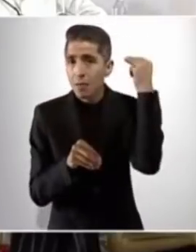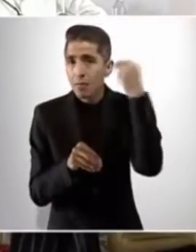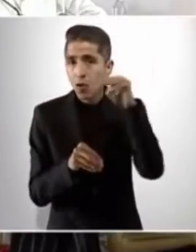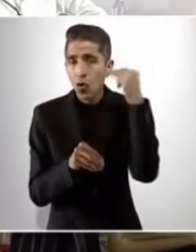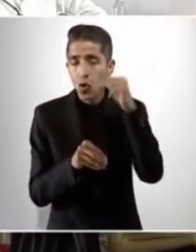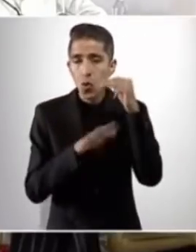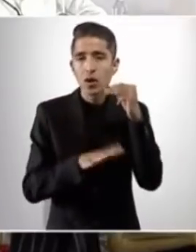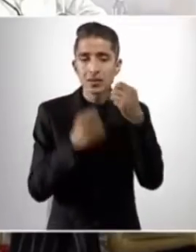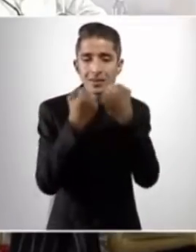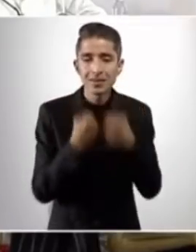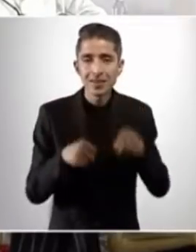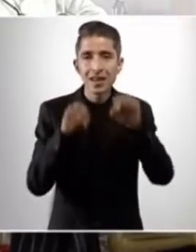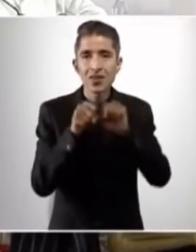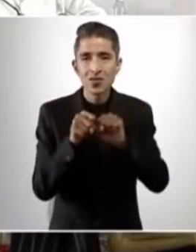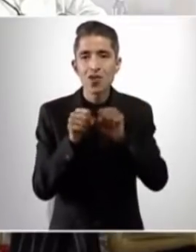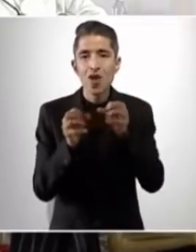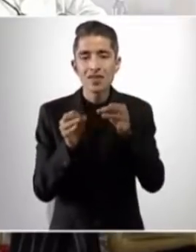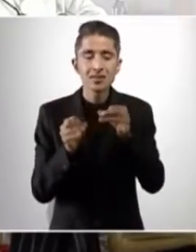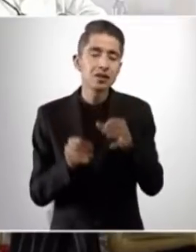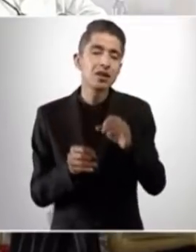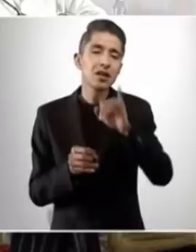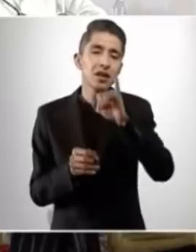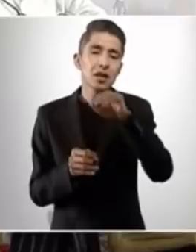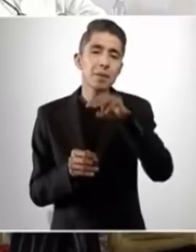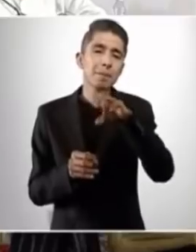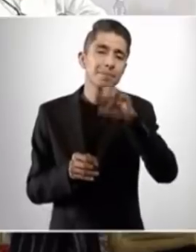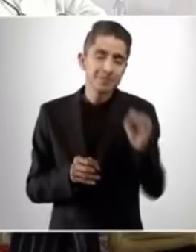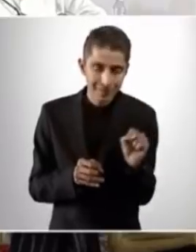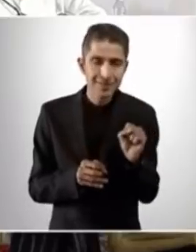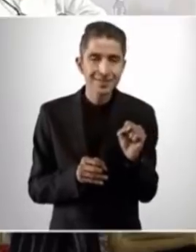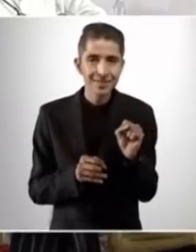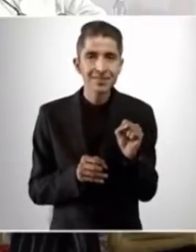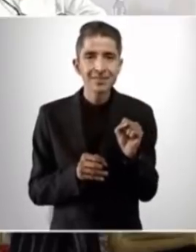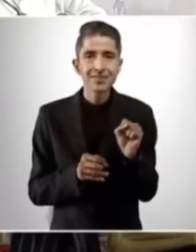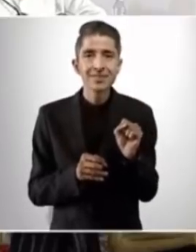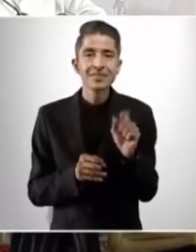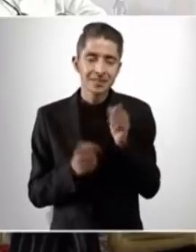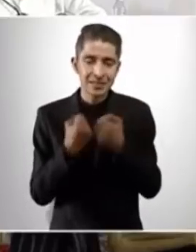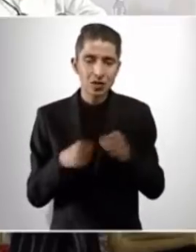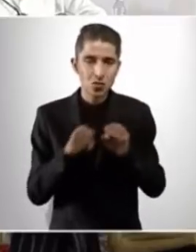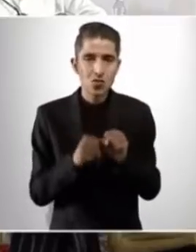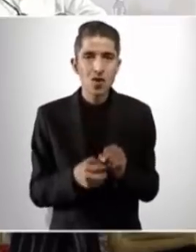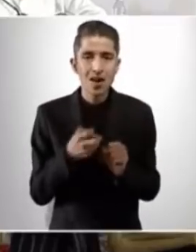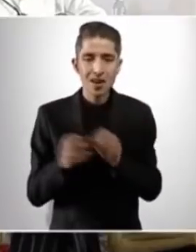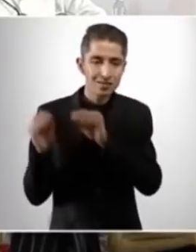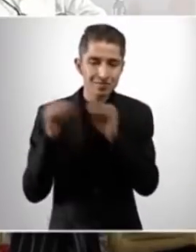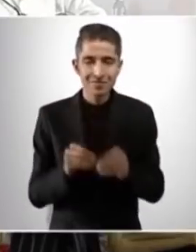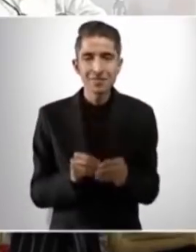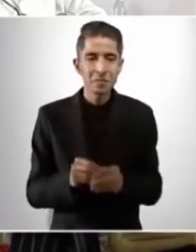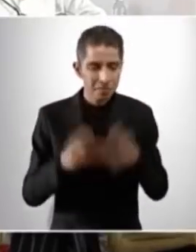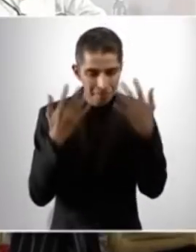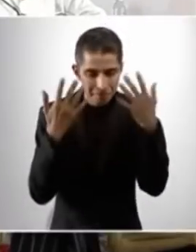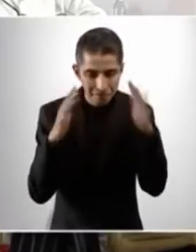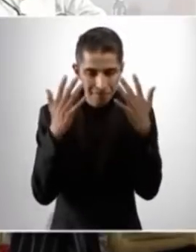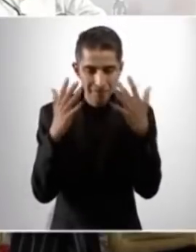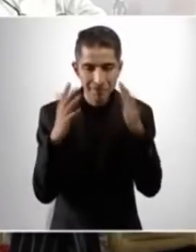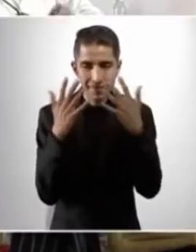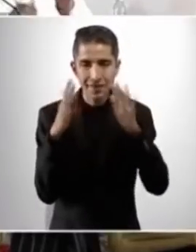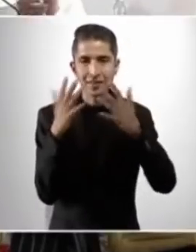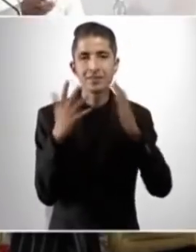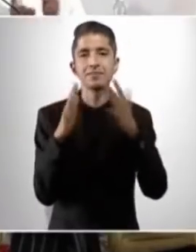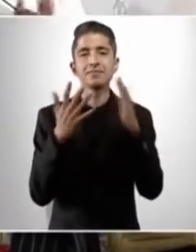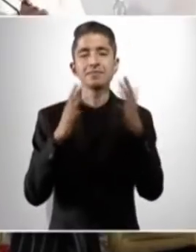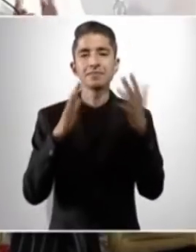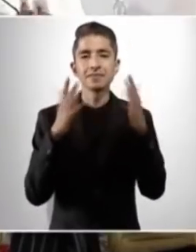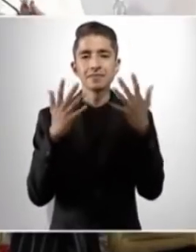Seguro Social, el Instituto del Seguro Social. En cuanto a